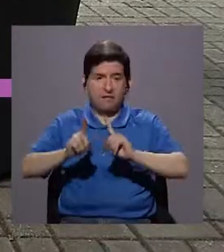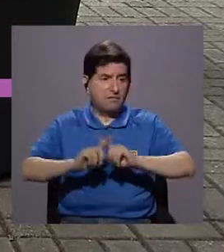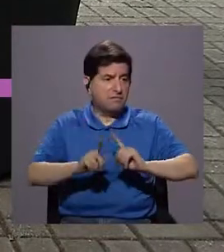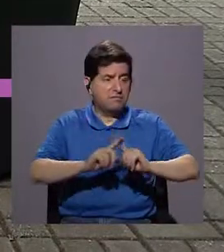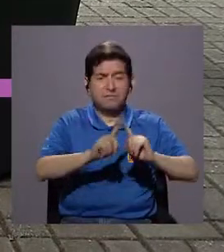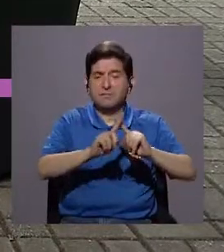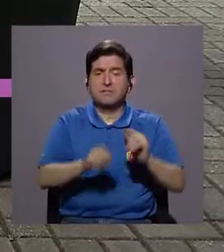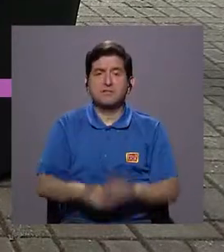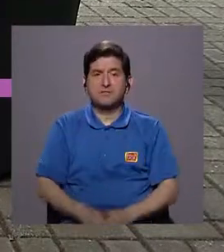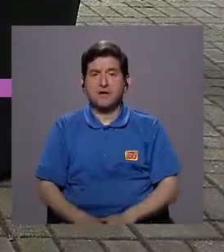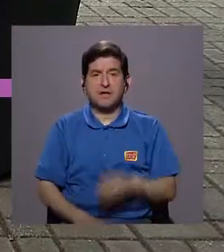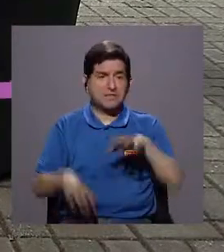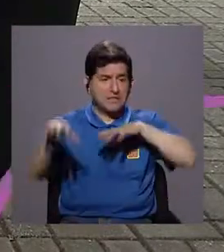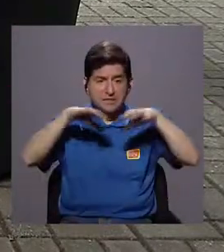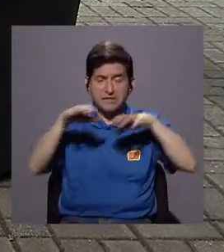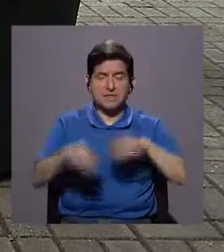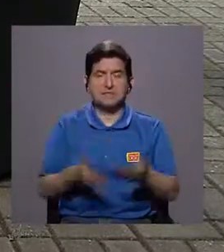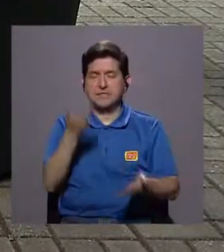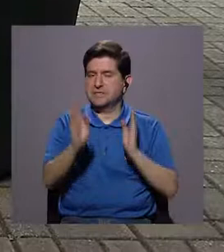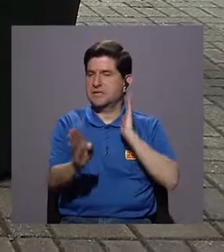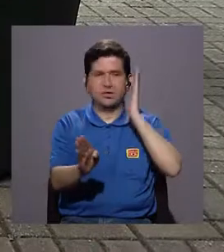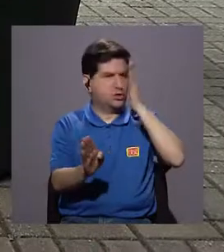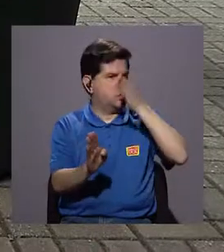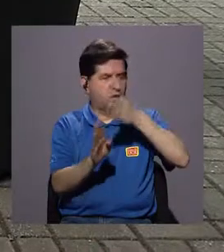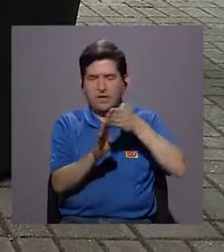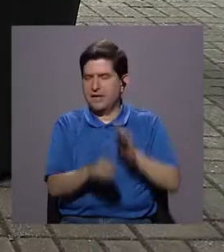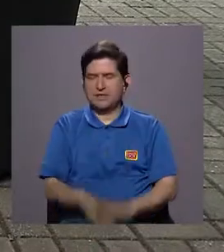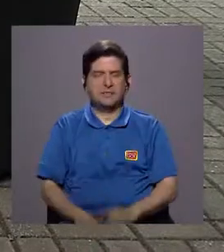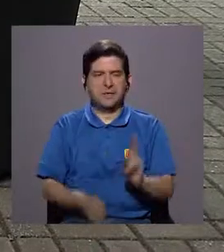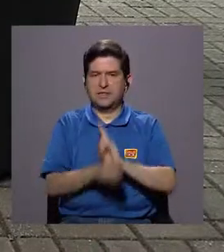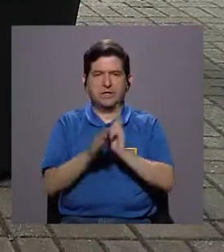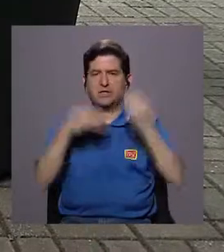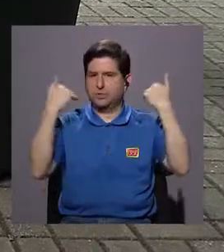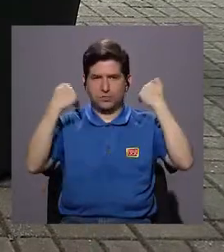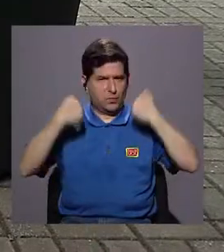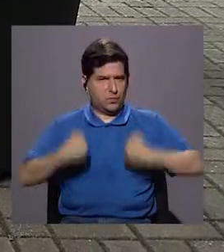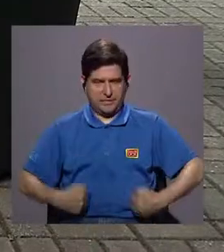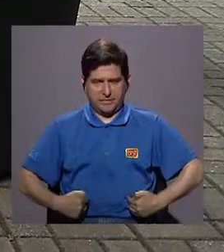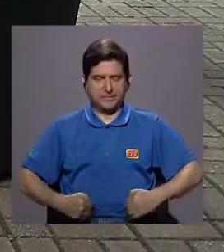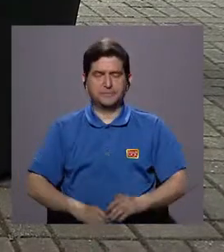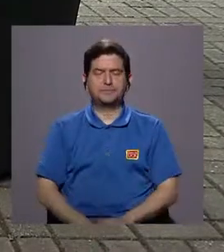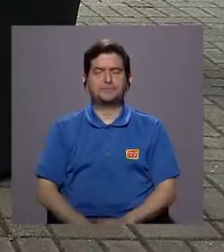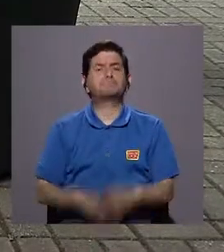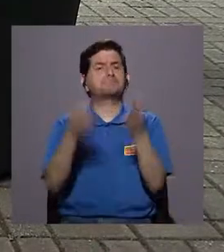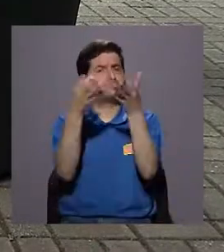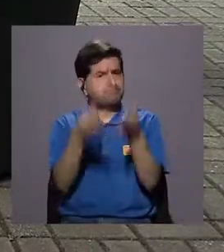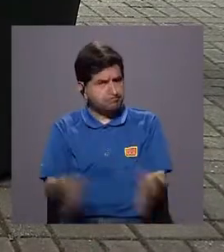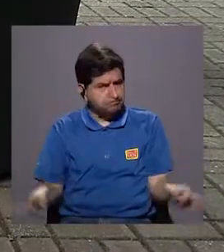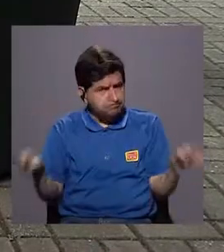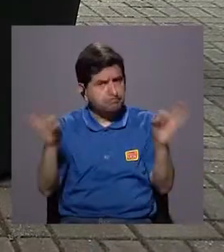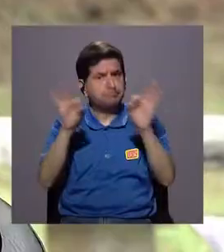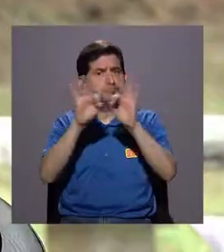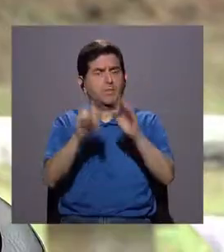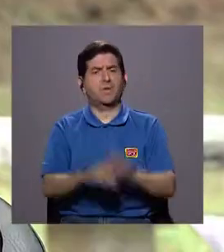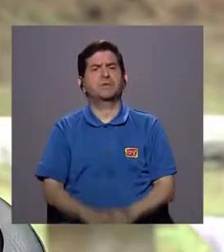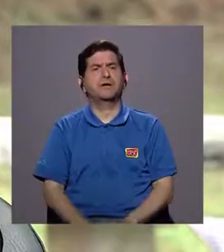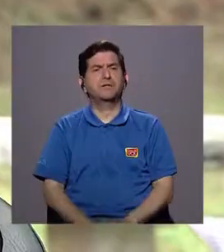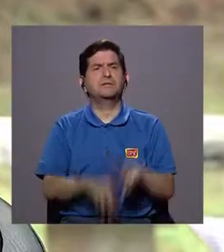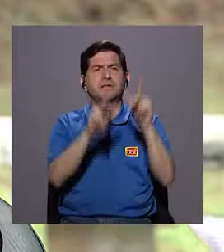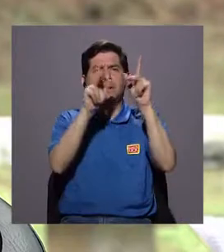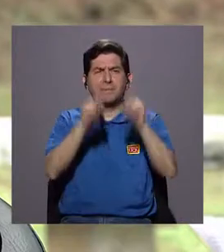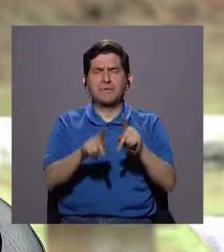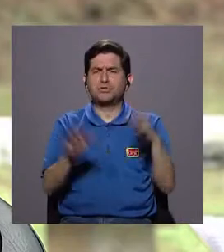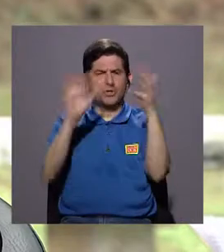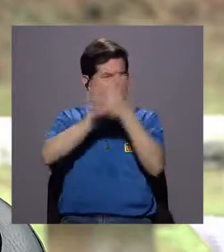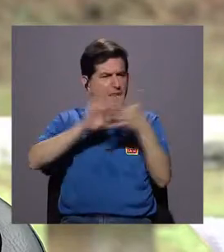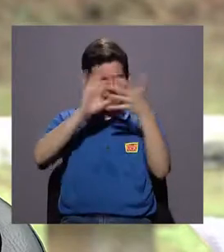actividades que no sean directamente de consumo. Es importante, como que las